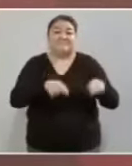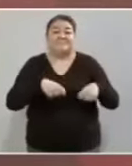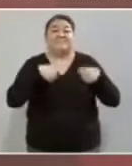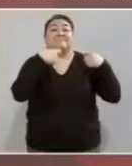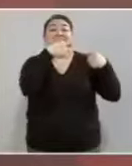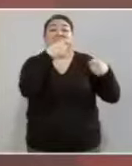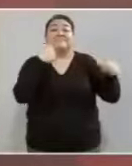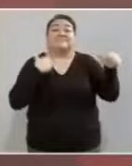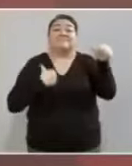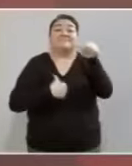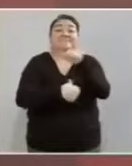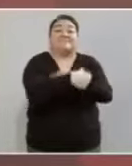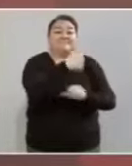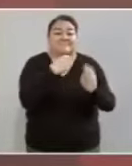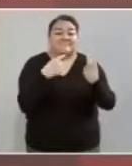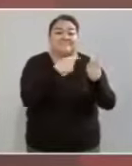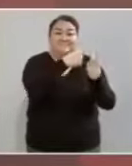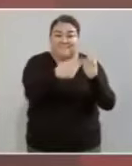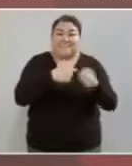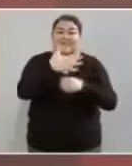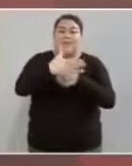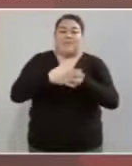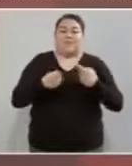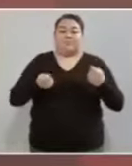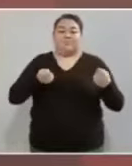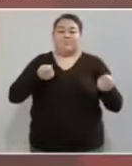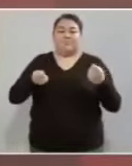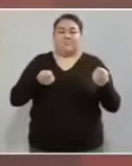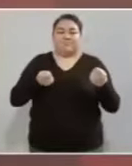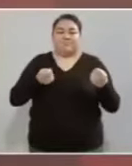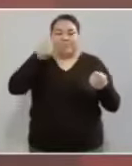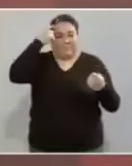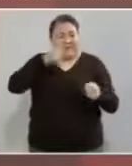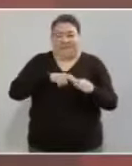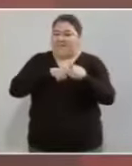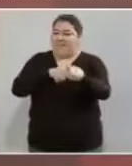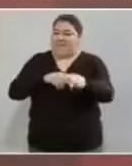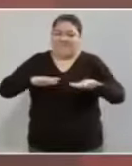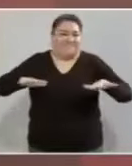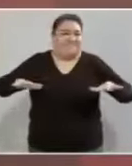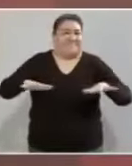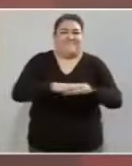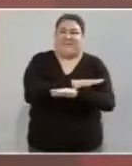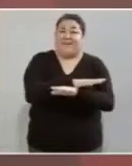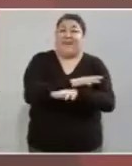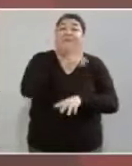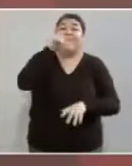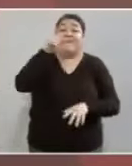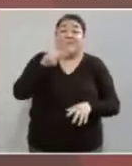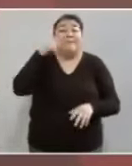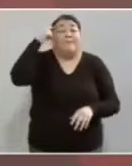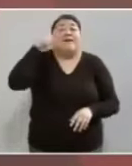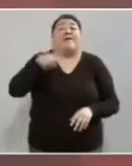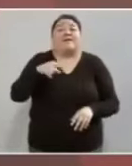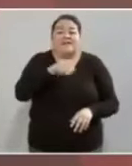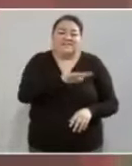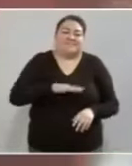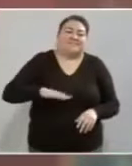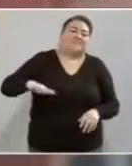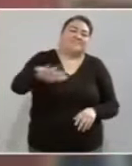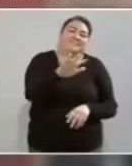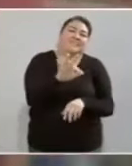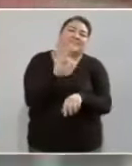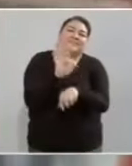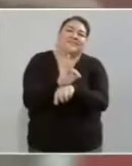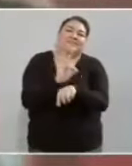relevo en el gobierno para que continúe la transformación en beneficio de nuestro